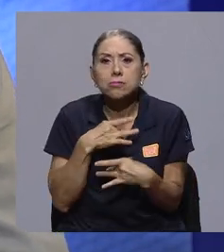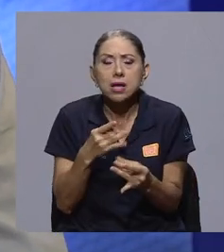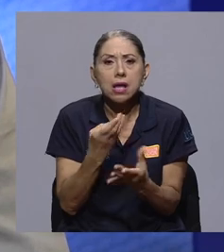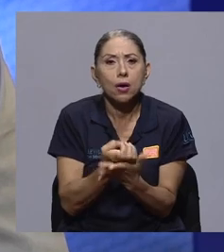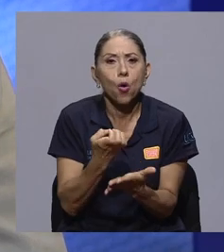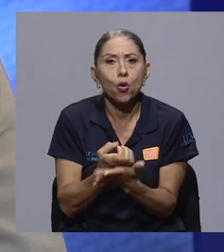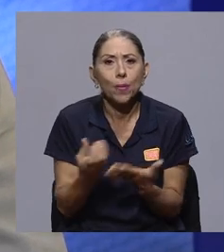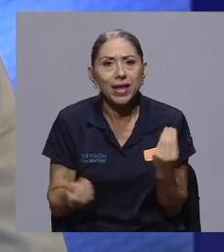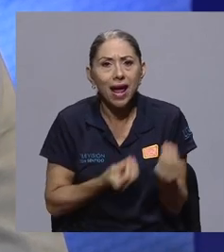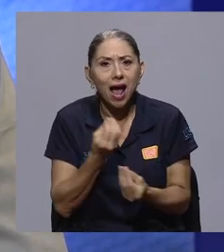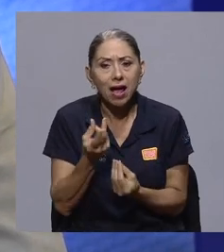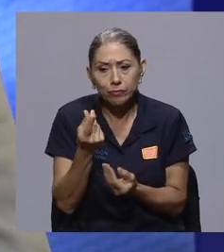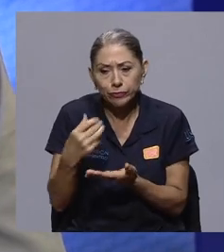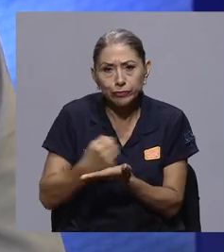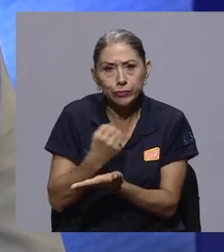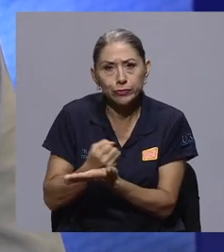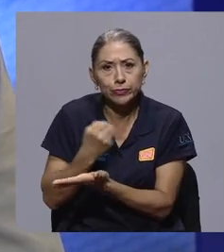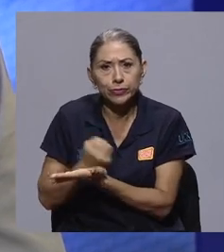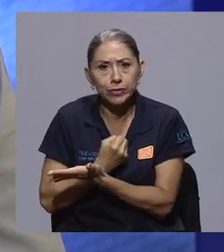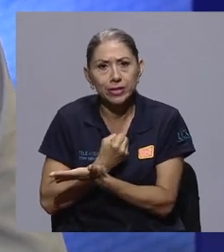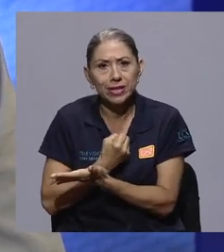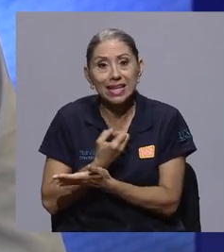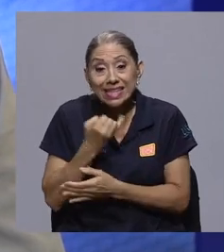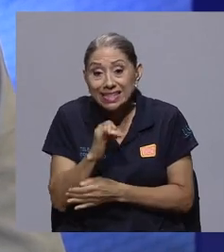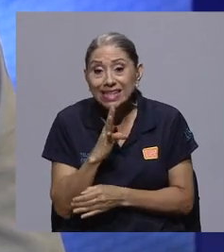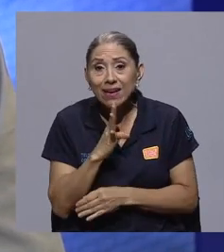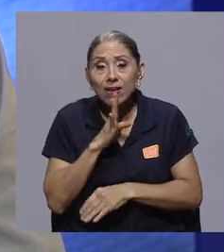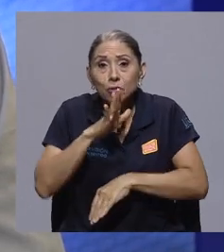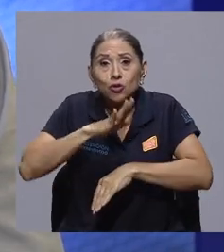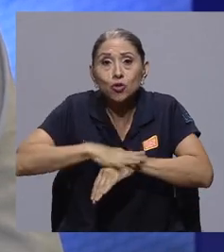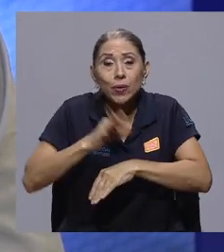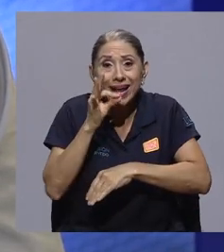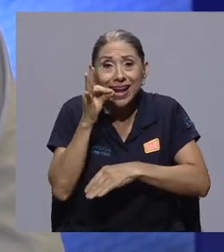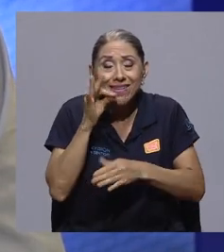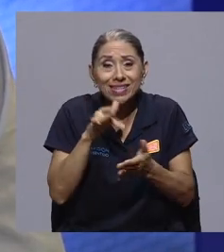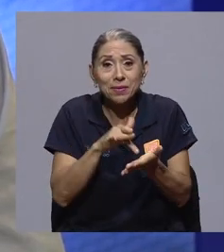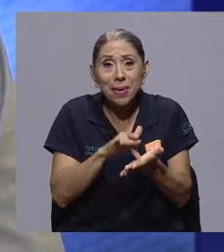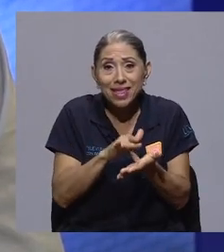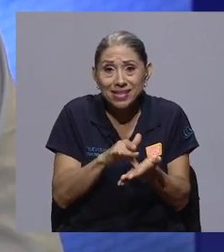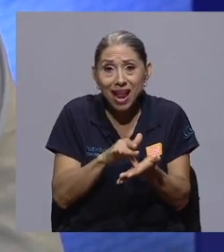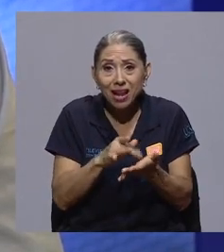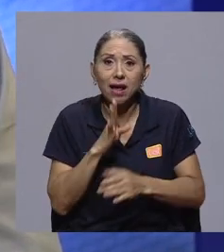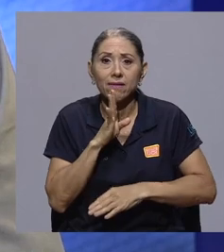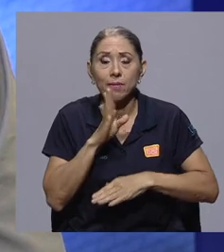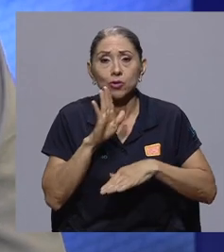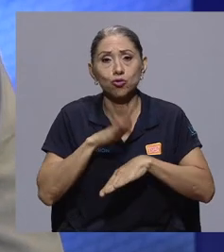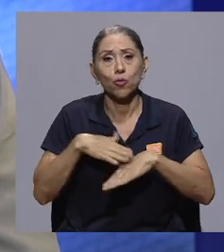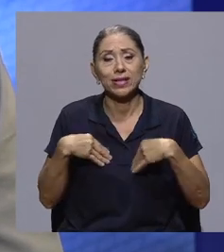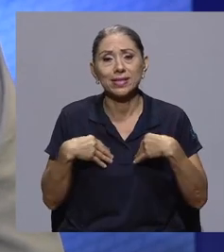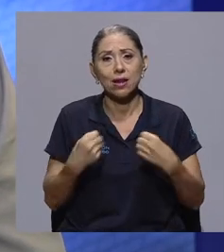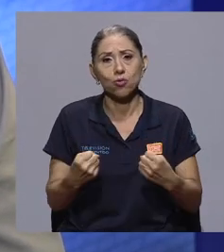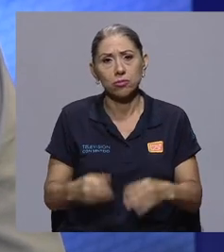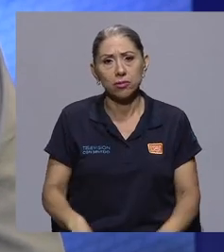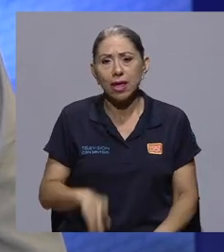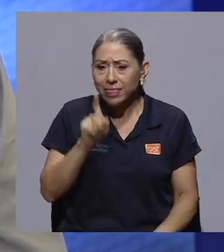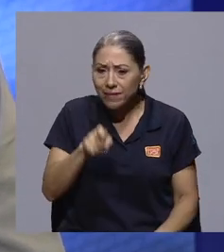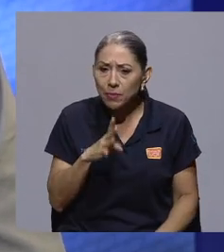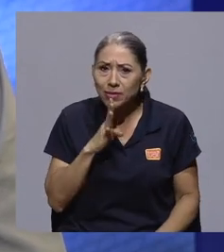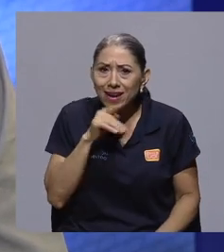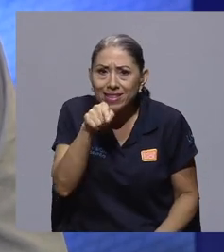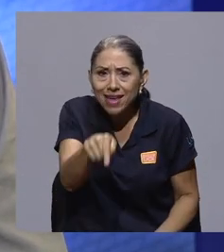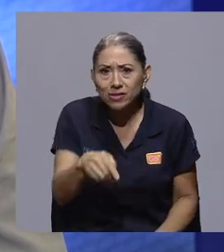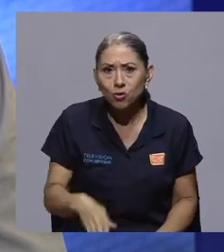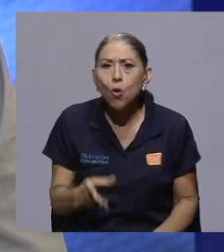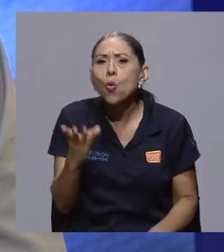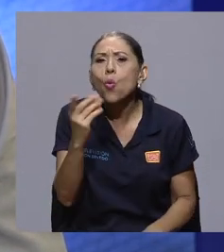de ingreso económico. Cuando si hablamos de cannabis medicinal, estamos hablando de salud. Entonces, lo que deberíamos hablar es de eso, de cuántas